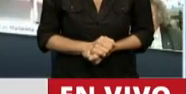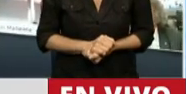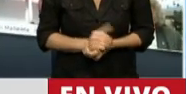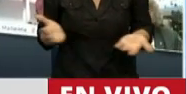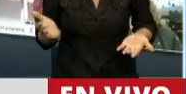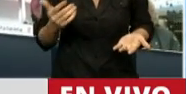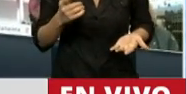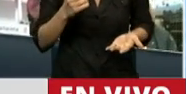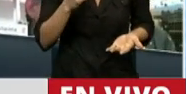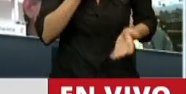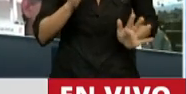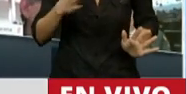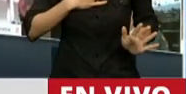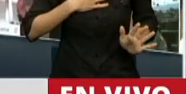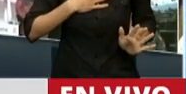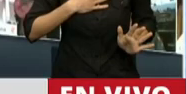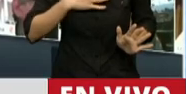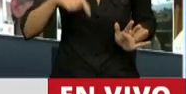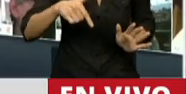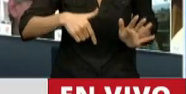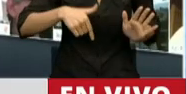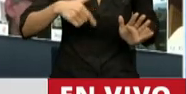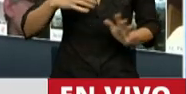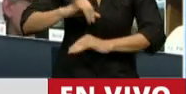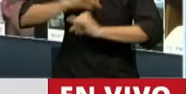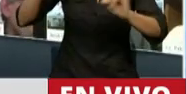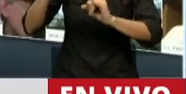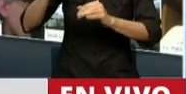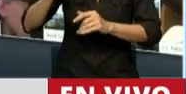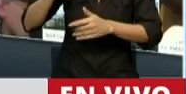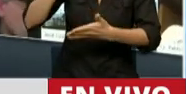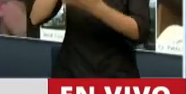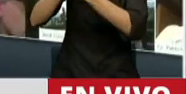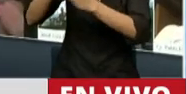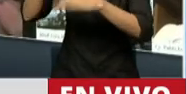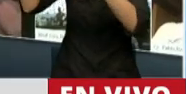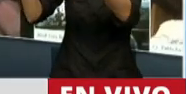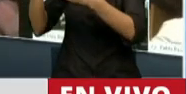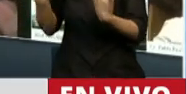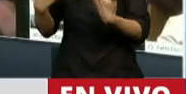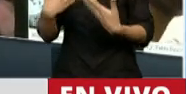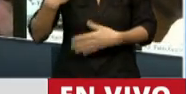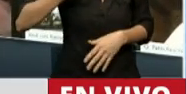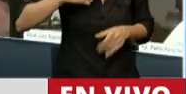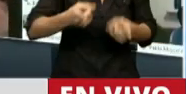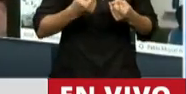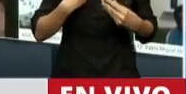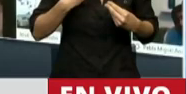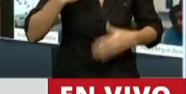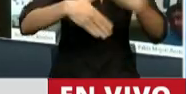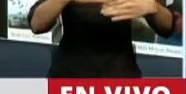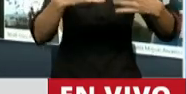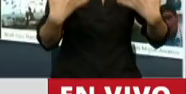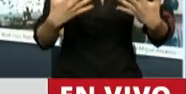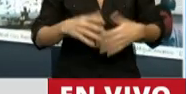Creo que el anuncio con las sectores externos obviamente es un paso fundamental para poner al país en marcha. Muchos pensaban que no se iba a